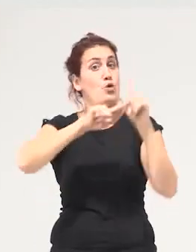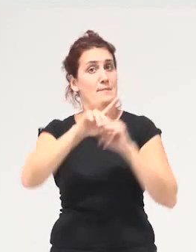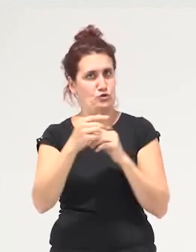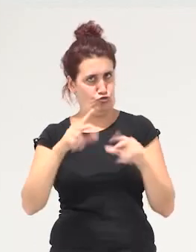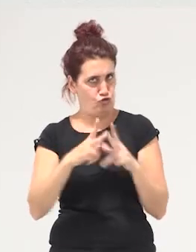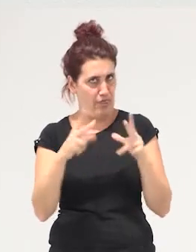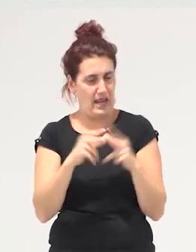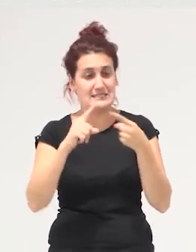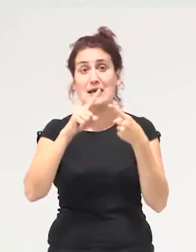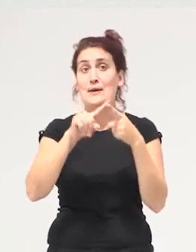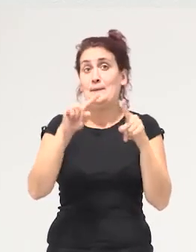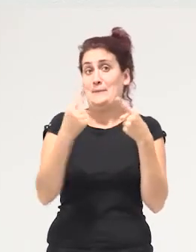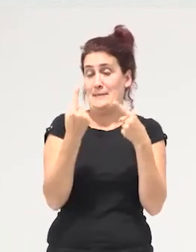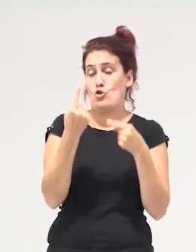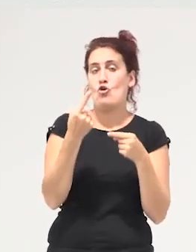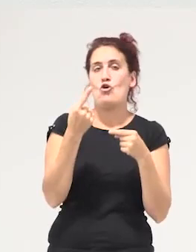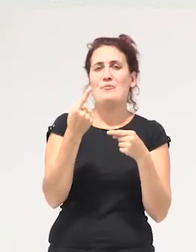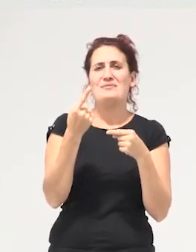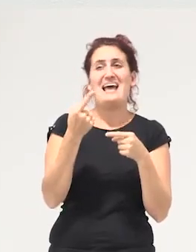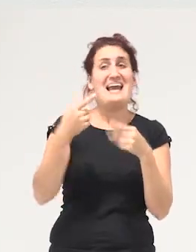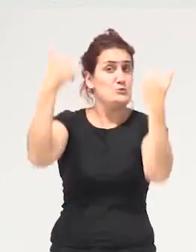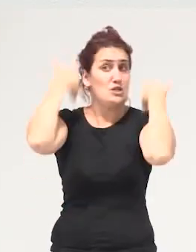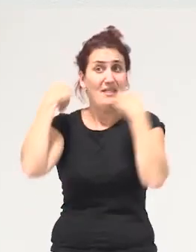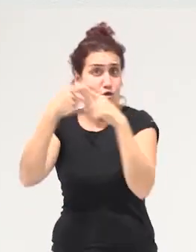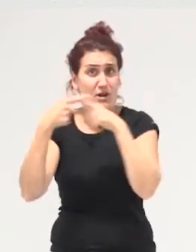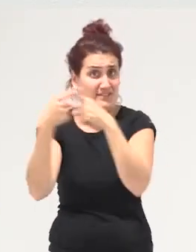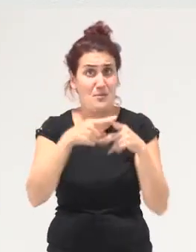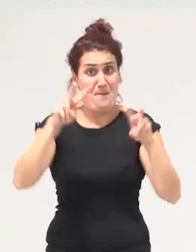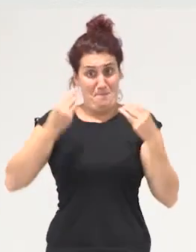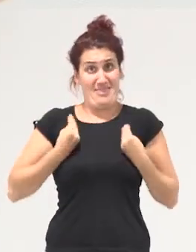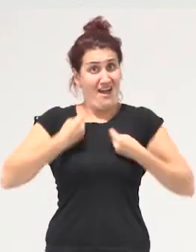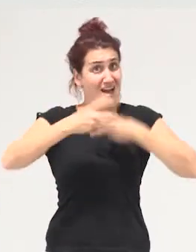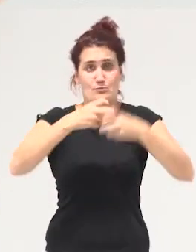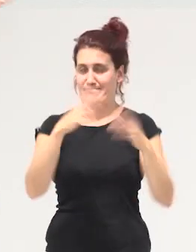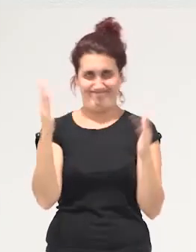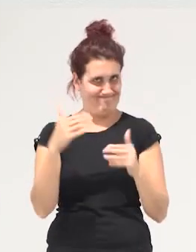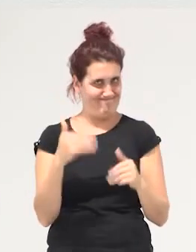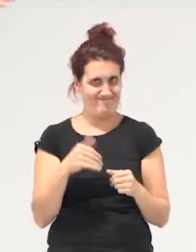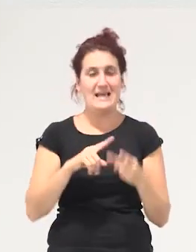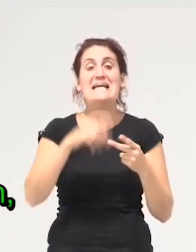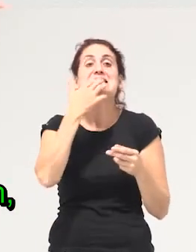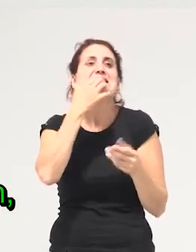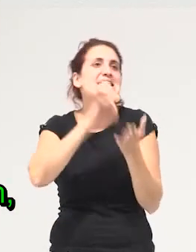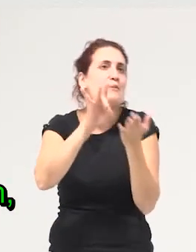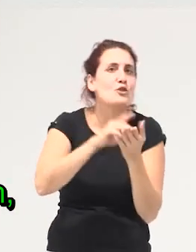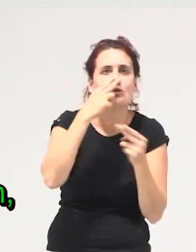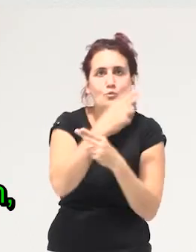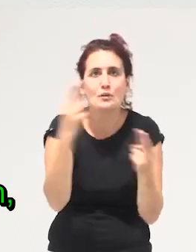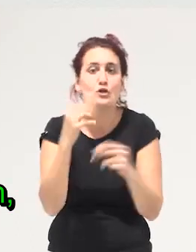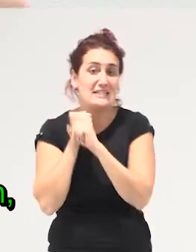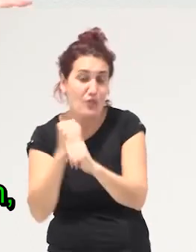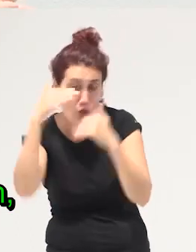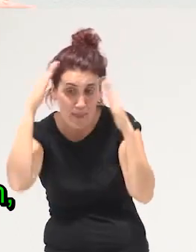de la inexistencia de responsabilidad colectiva en resolver la vida cuantos menos servicios públicos por ejemplo atención a la dependencia